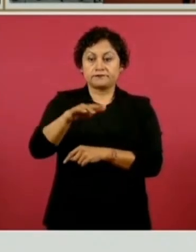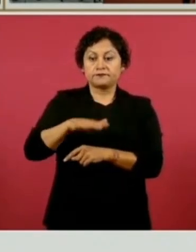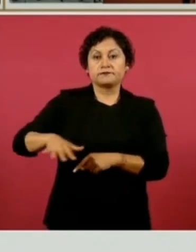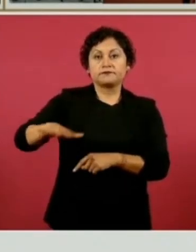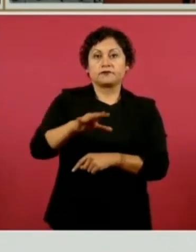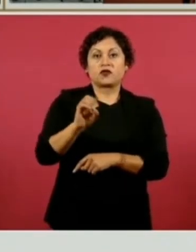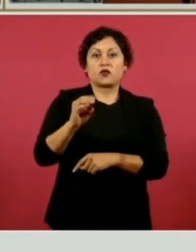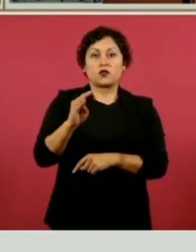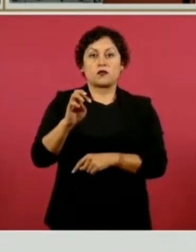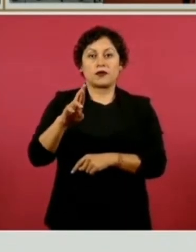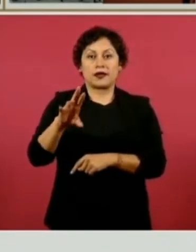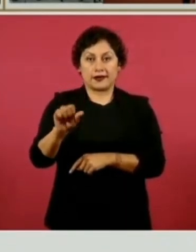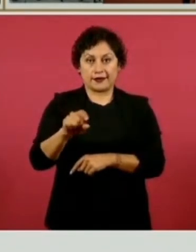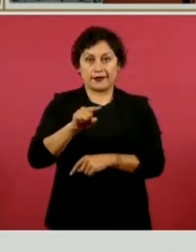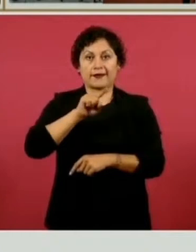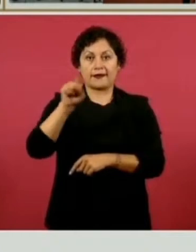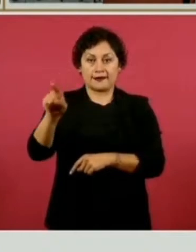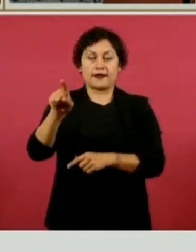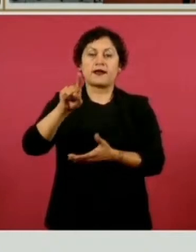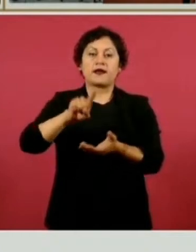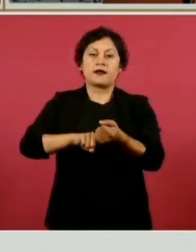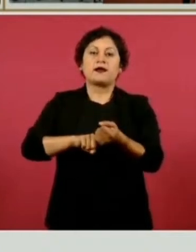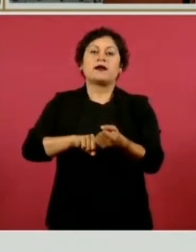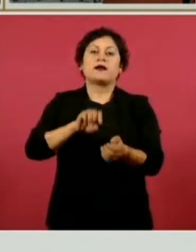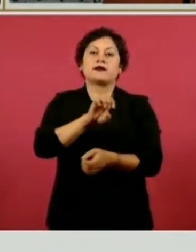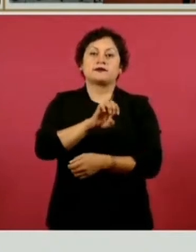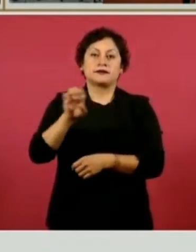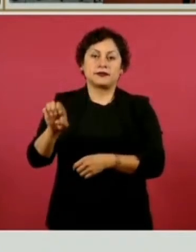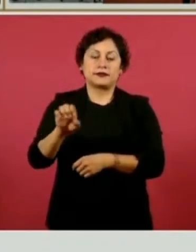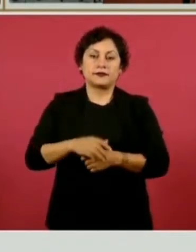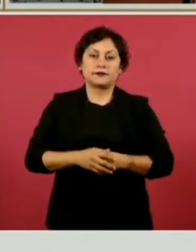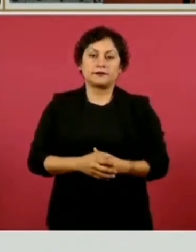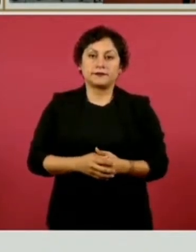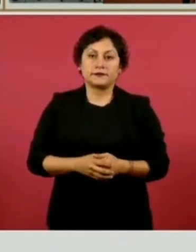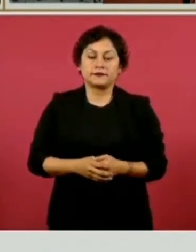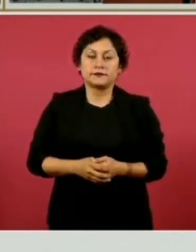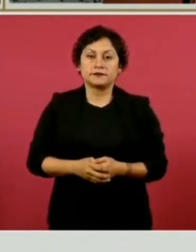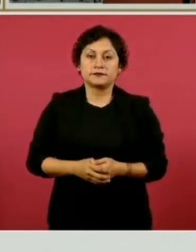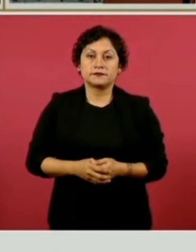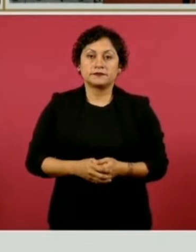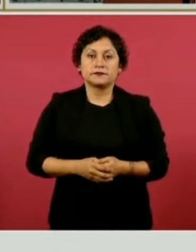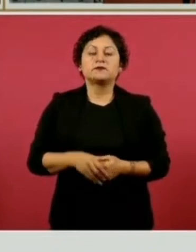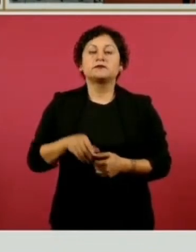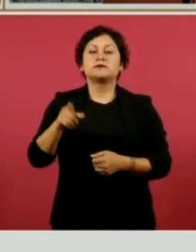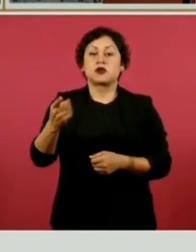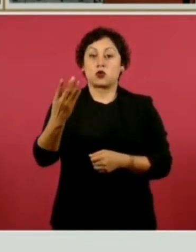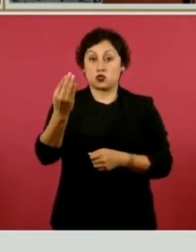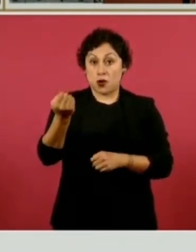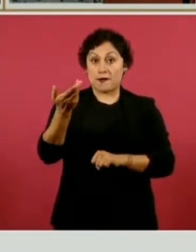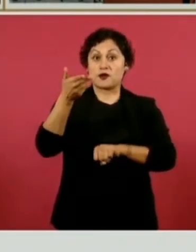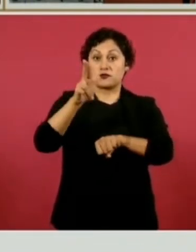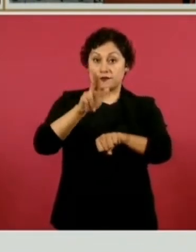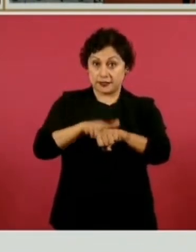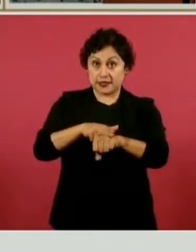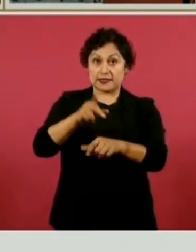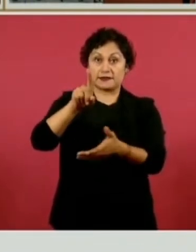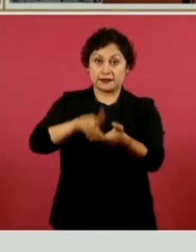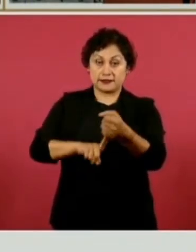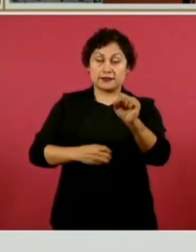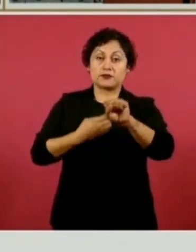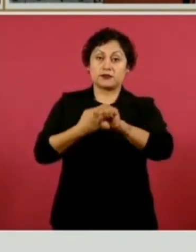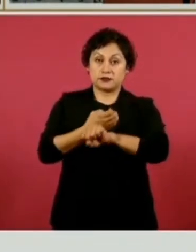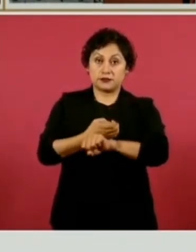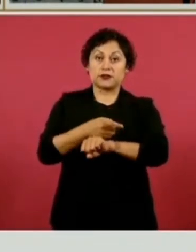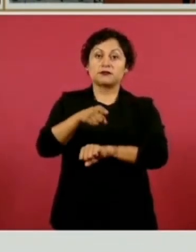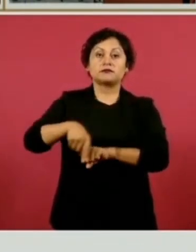en la Colonia Obrera de Ensenada. También en los nueve hospitales IMSS-Bienestar de Baja California hay